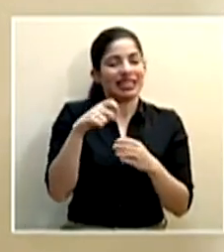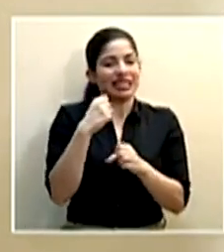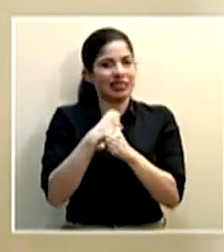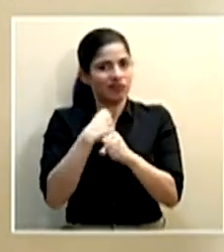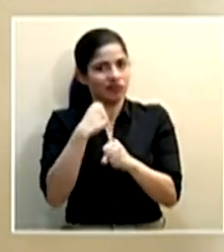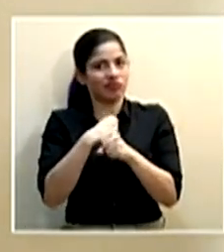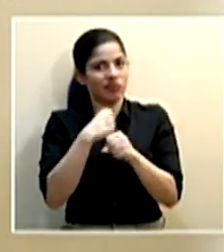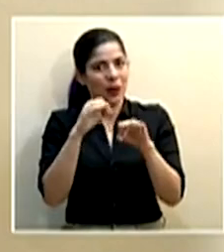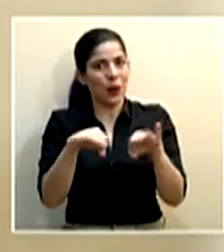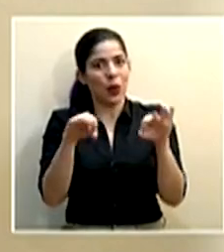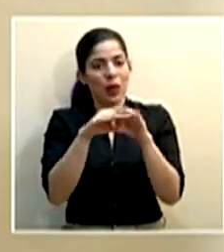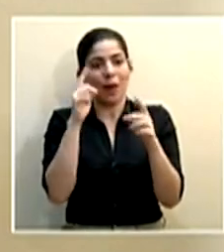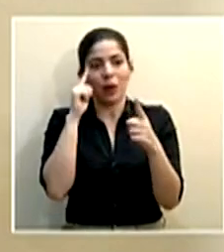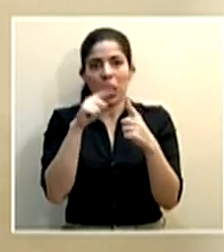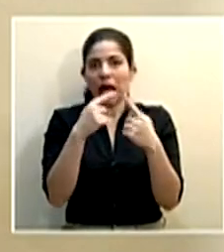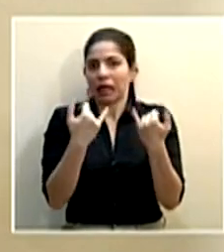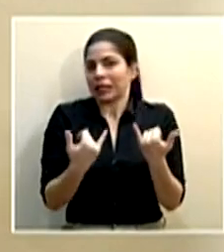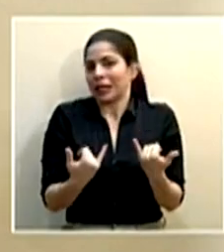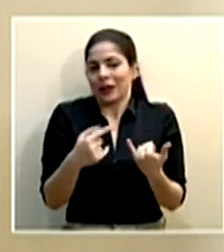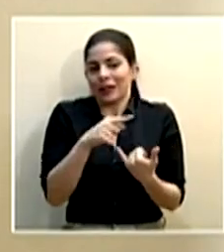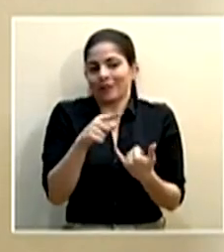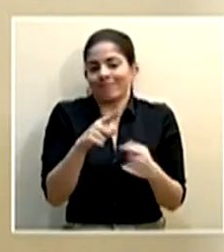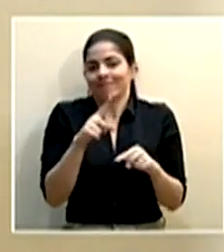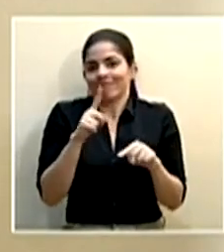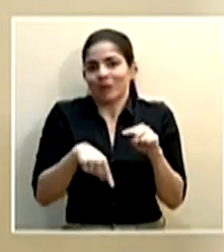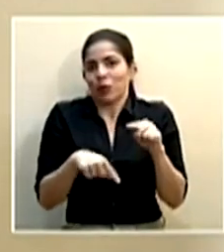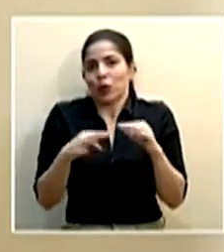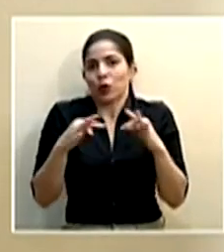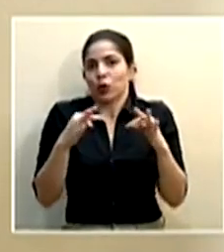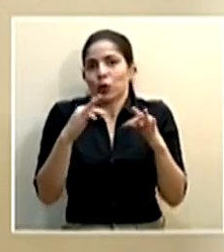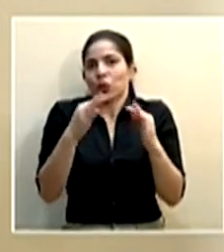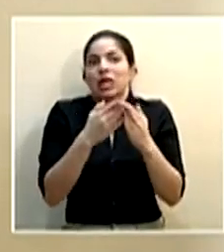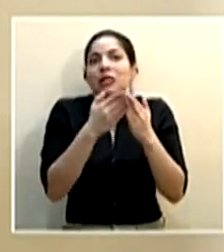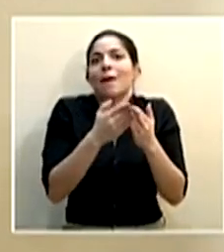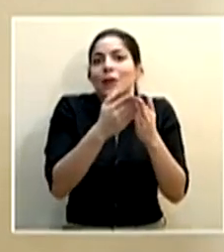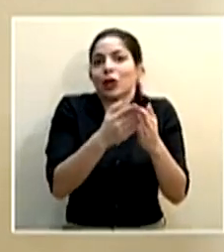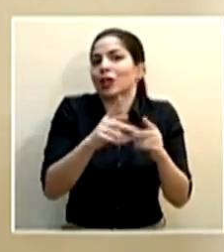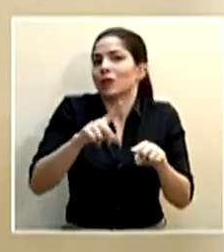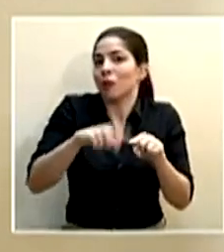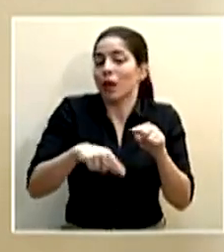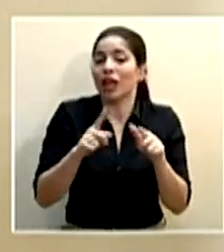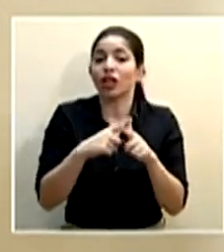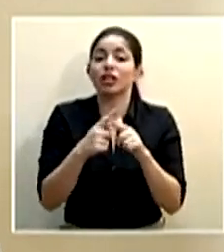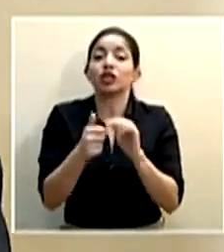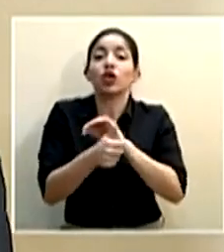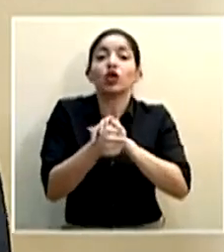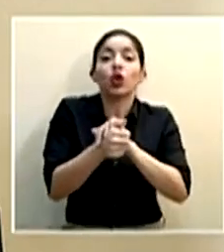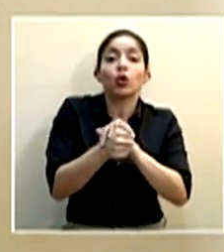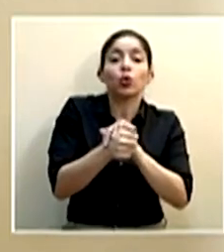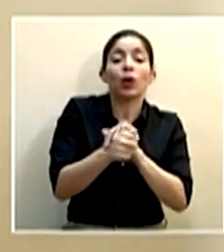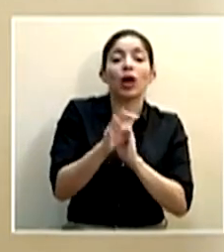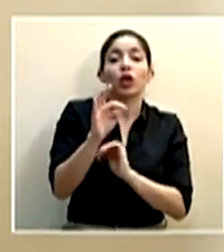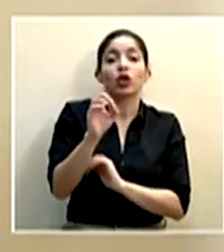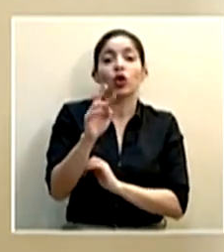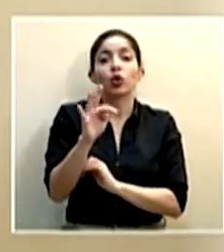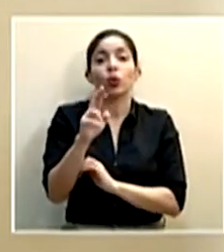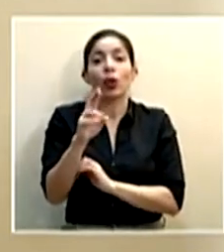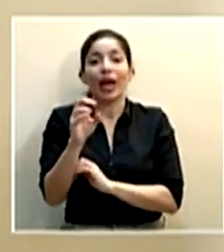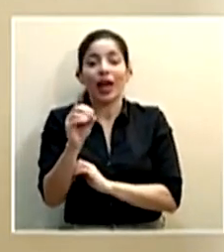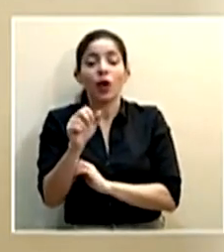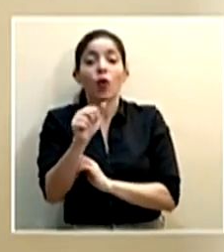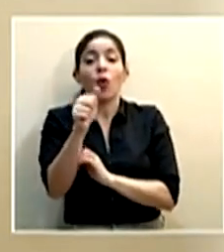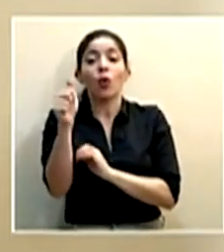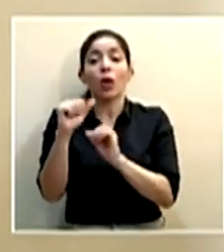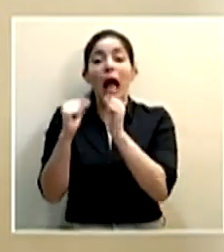importante porque al día de hoy no se puede trasladar turistas en botes, entonces el tema de Tortuguero y otras áreas protegidas